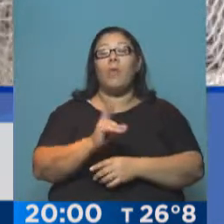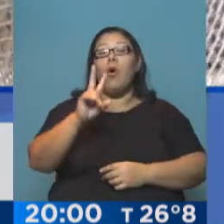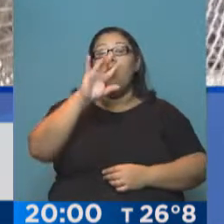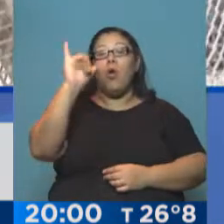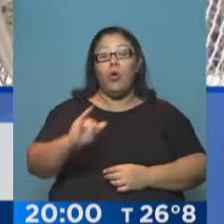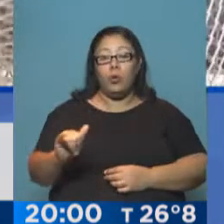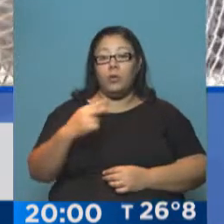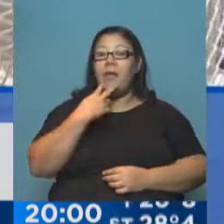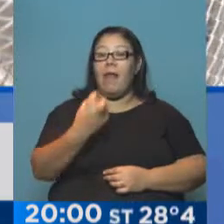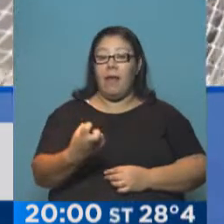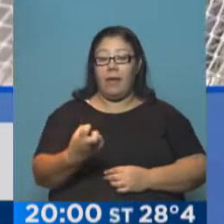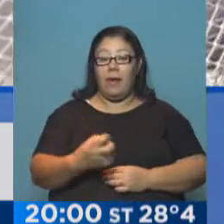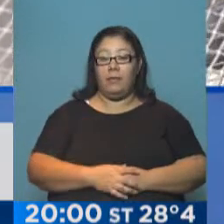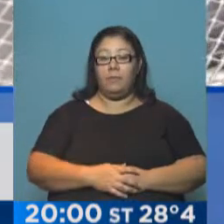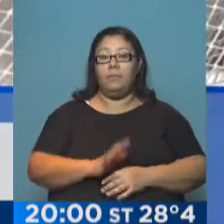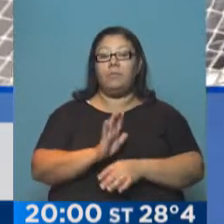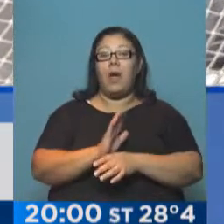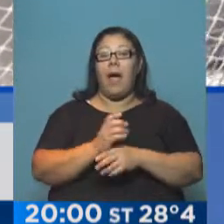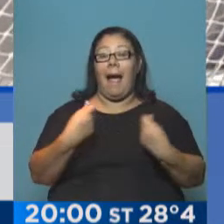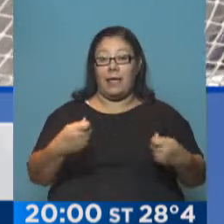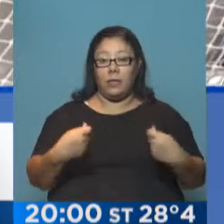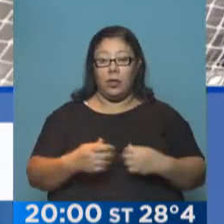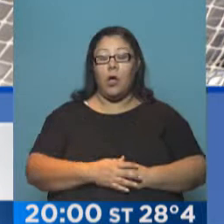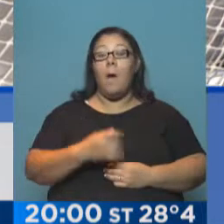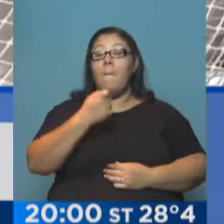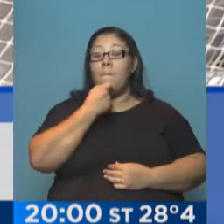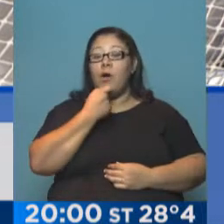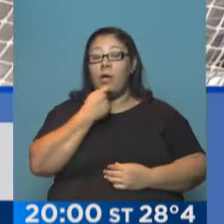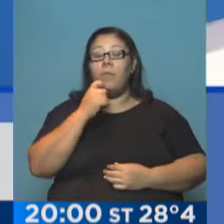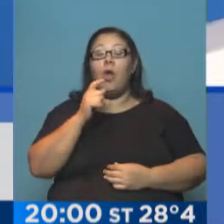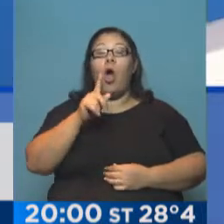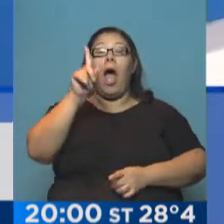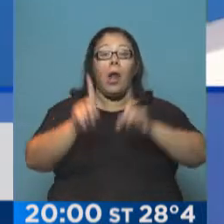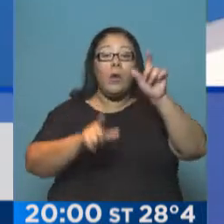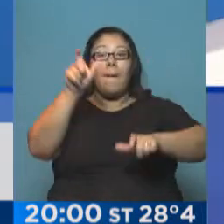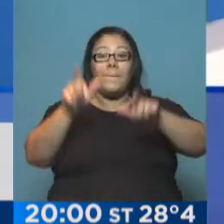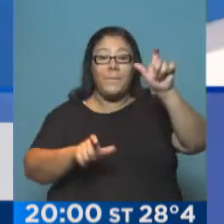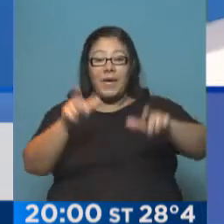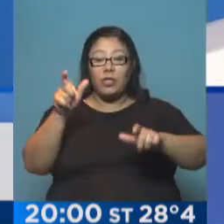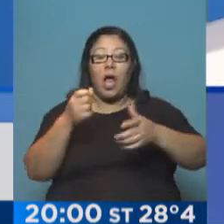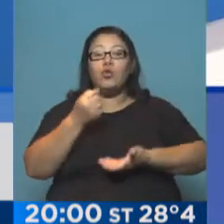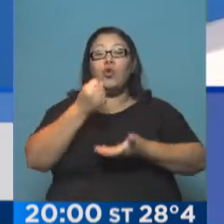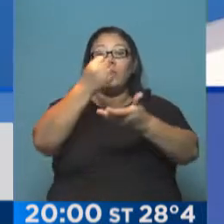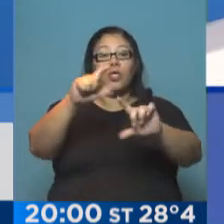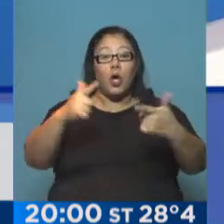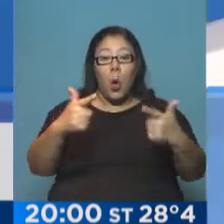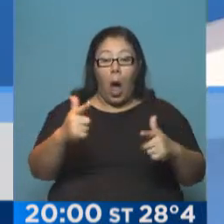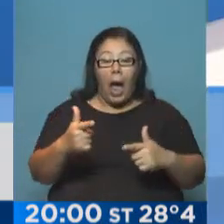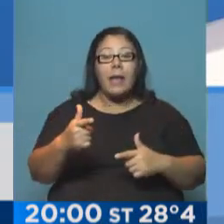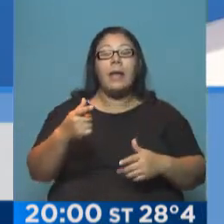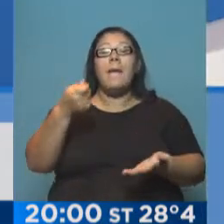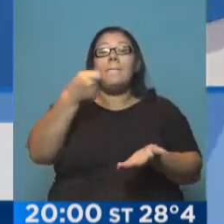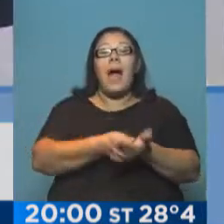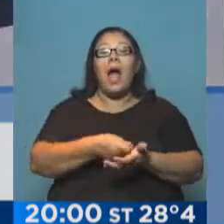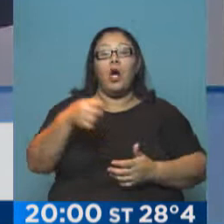energía eléctrica. Hay otro usuario que hoy no tiene el subsidio y que está pagando 87 pesos. En ese caso, si